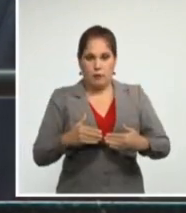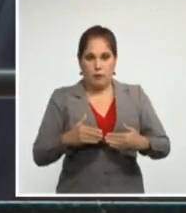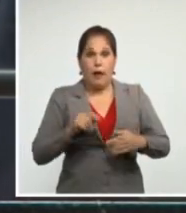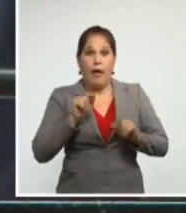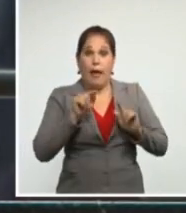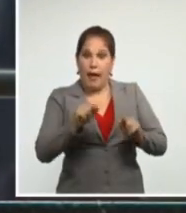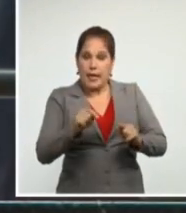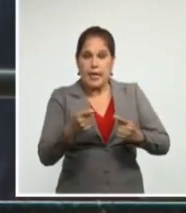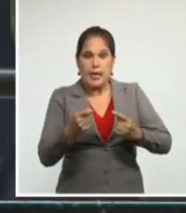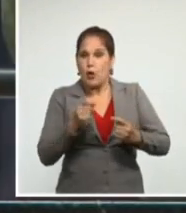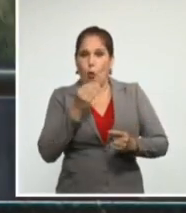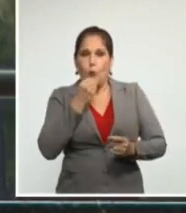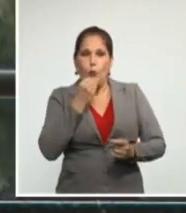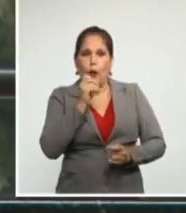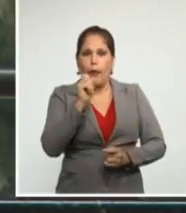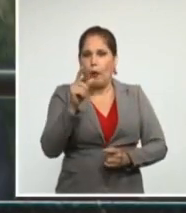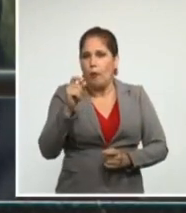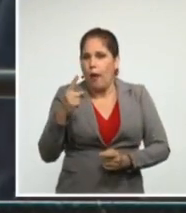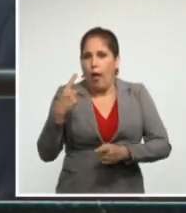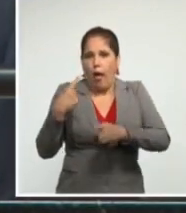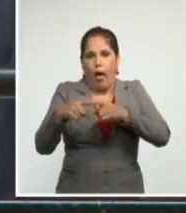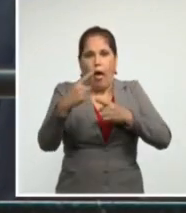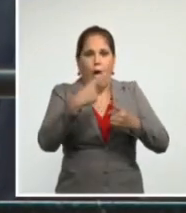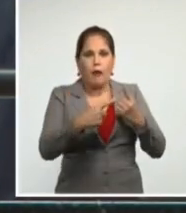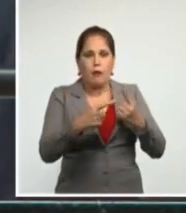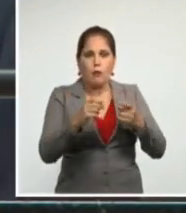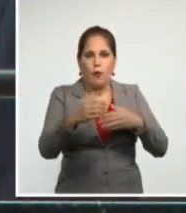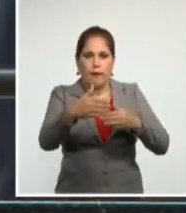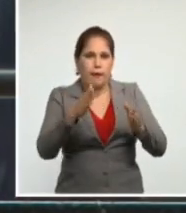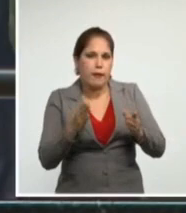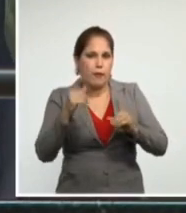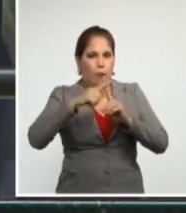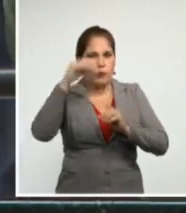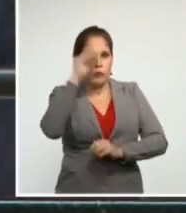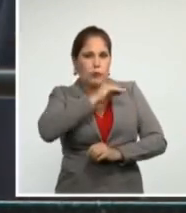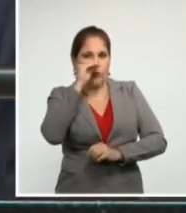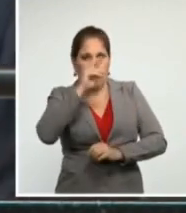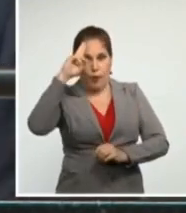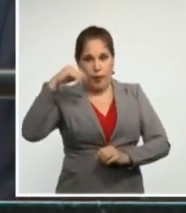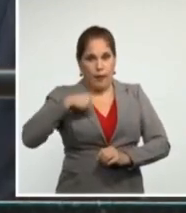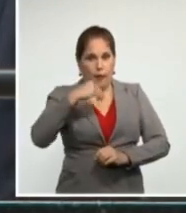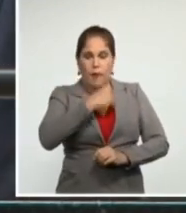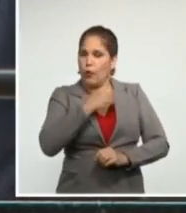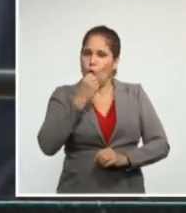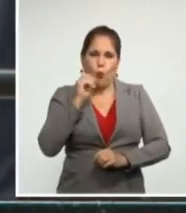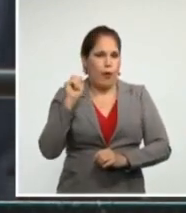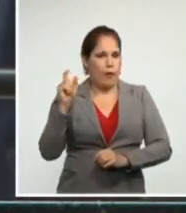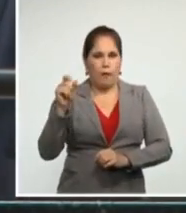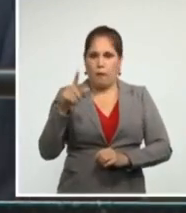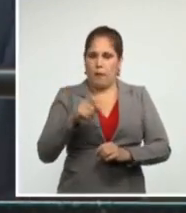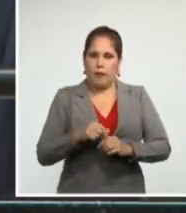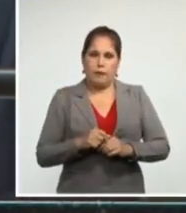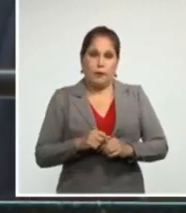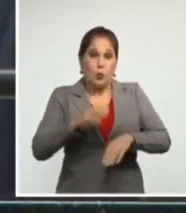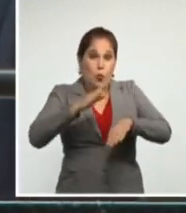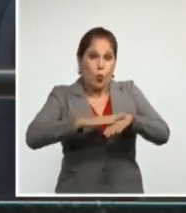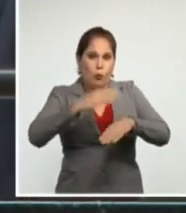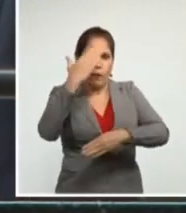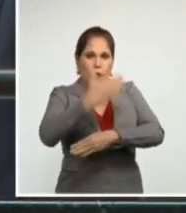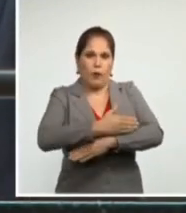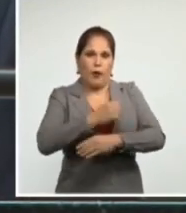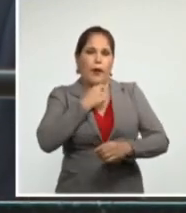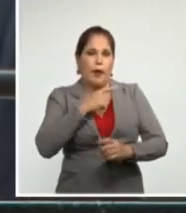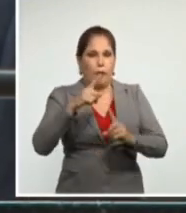imposibilidad de acceder a equipos, tecnologías, dispositivos, tratamientos